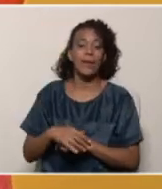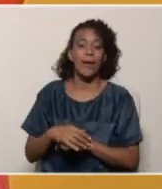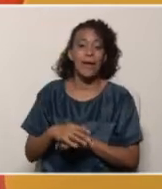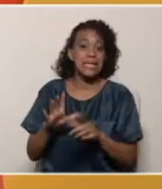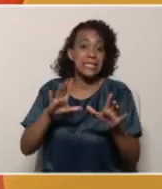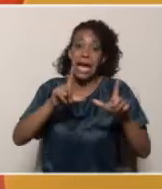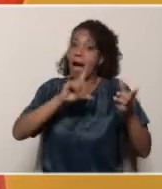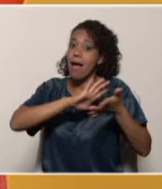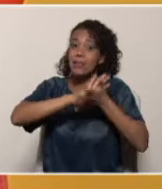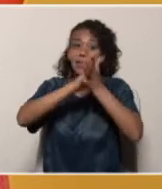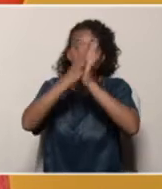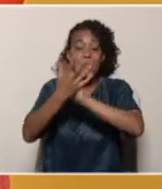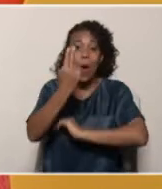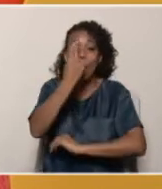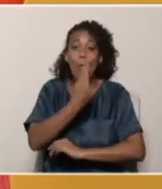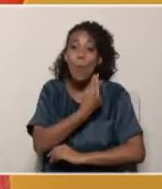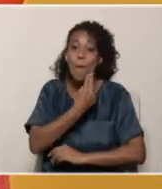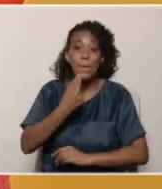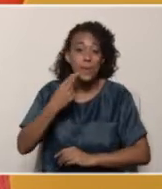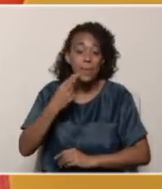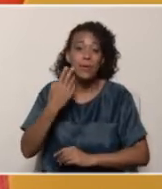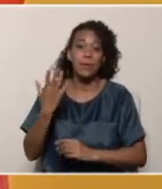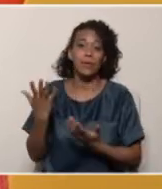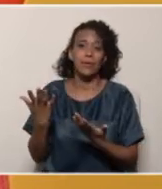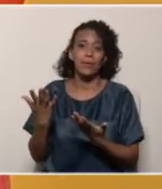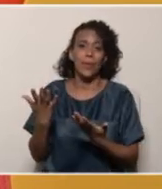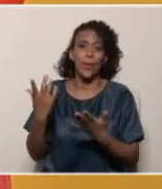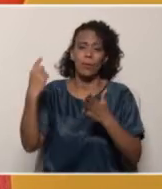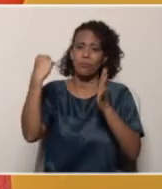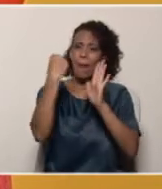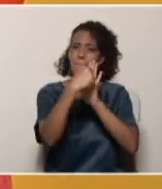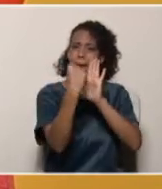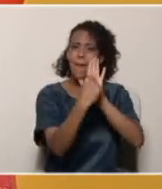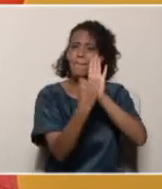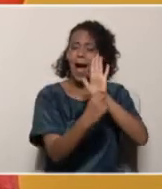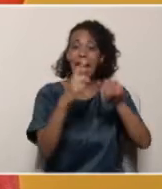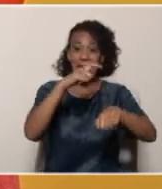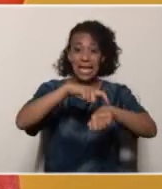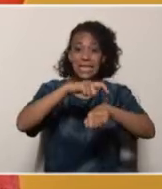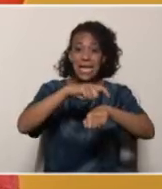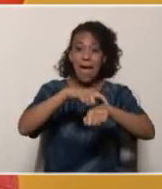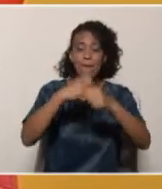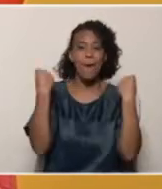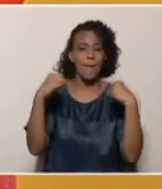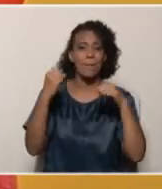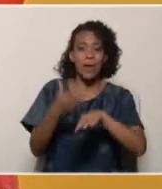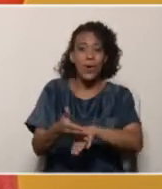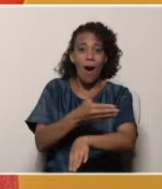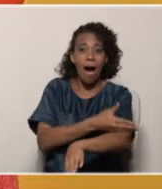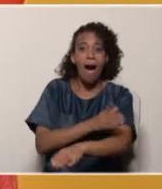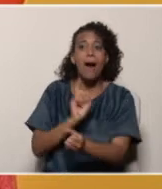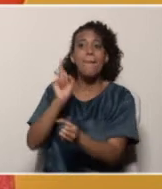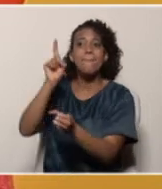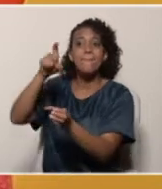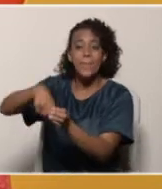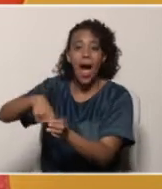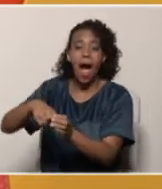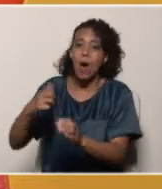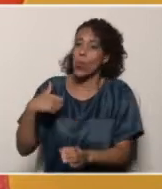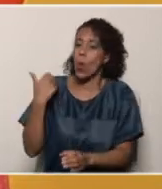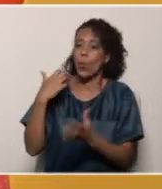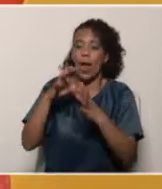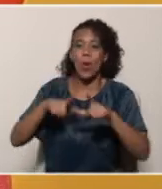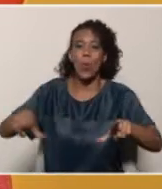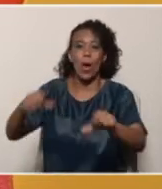habido cumplido todo lo que requiere este tiempo, este lapso de preparación, se puedan insertar dentro de un